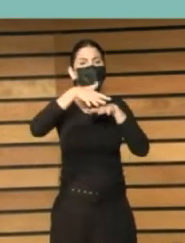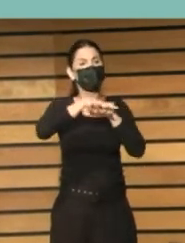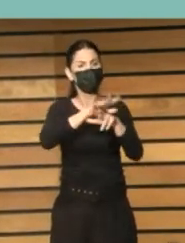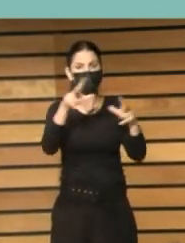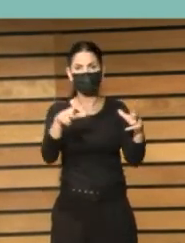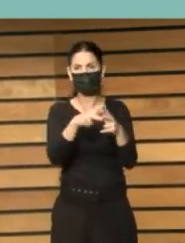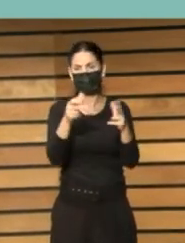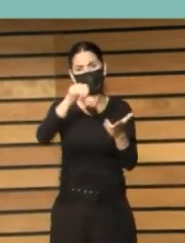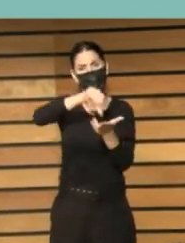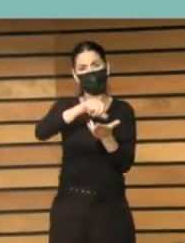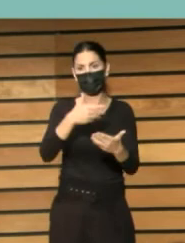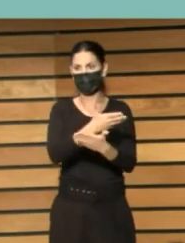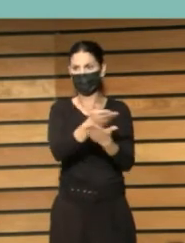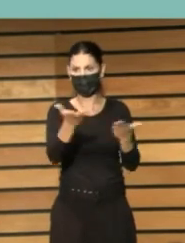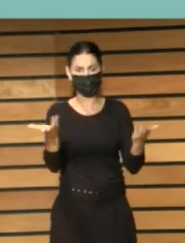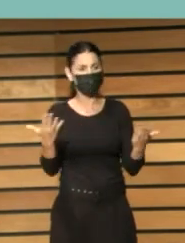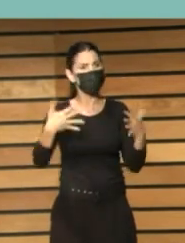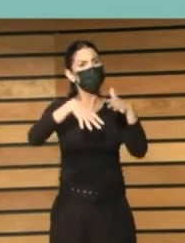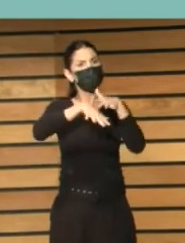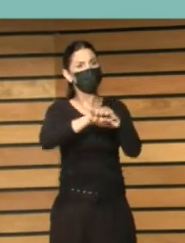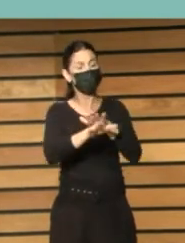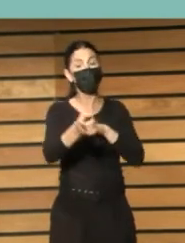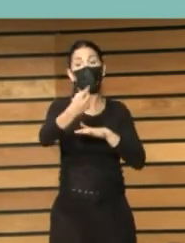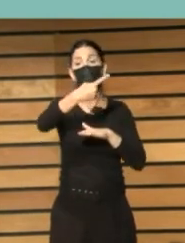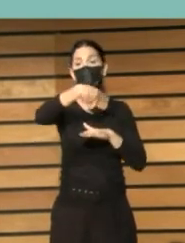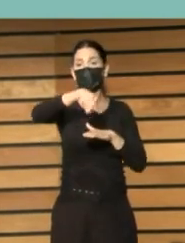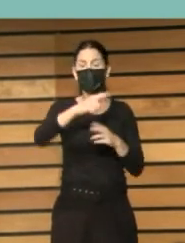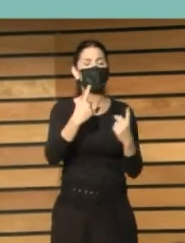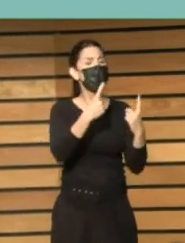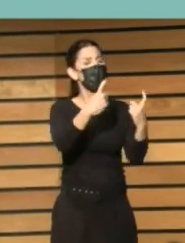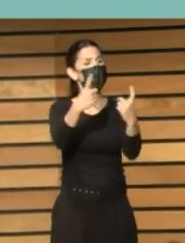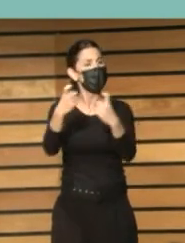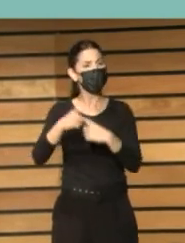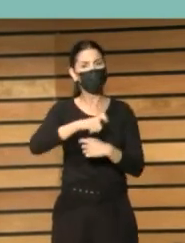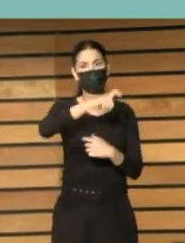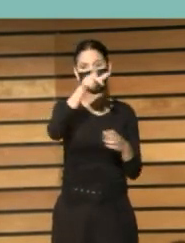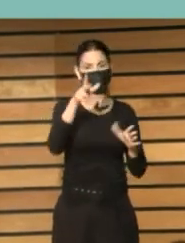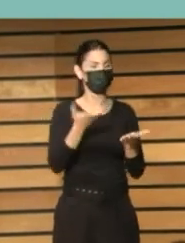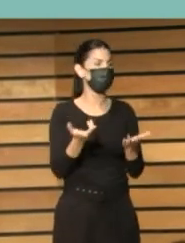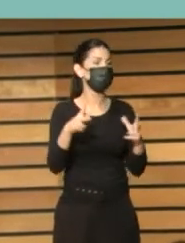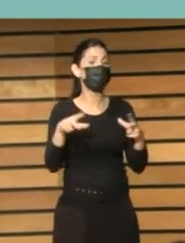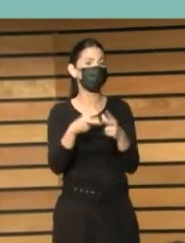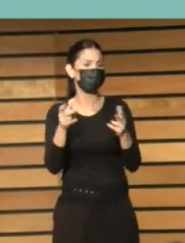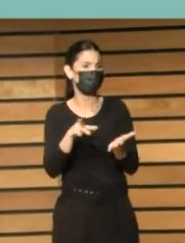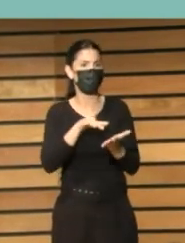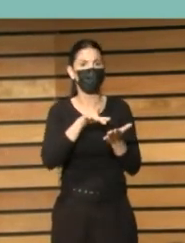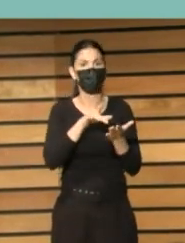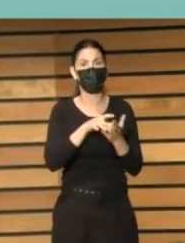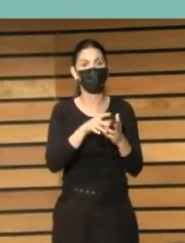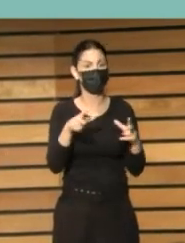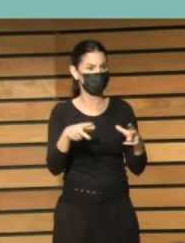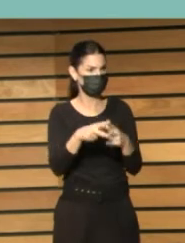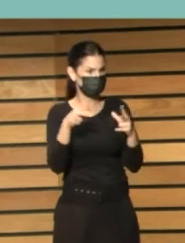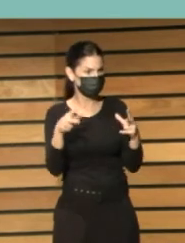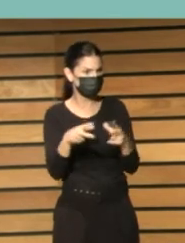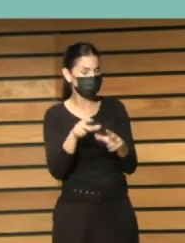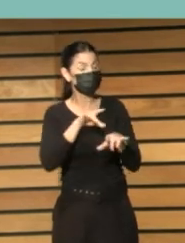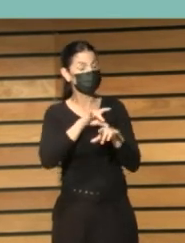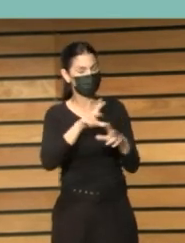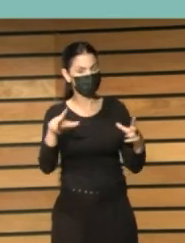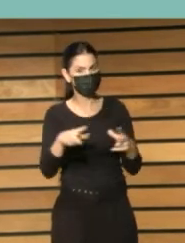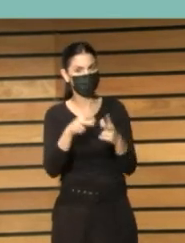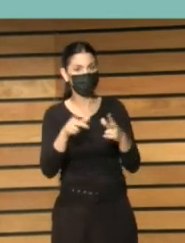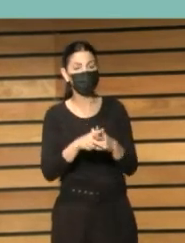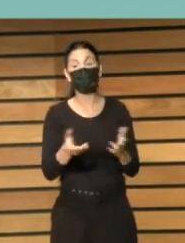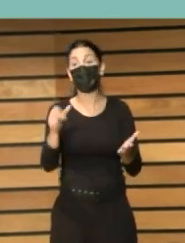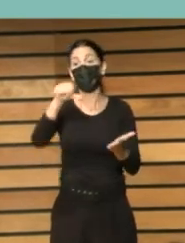ciudad o de un pueblo eso quiere decir que ustedes tienen que estar en contacto con los servicios sociales ustedes tienen que estar en contacto con los